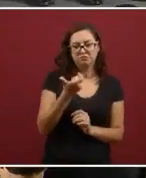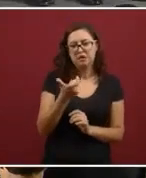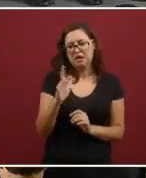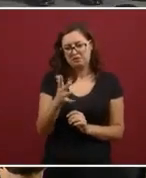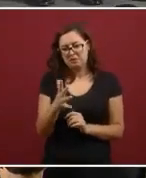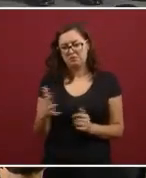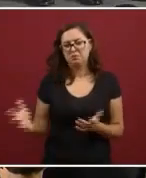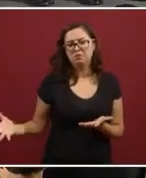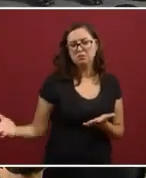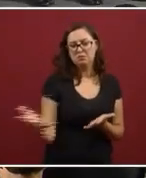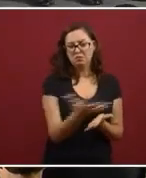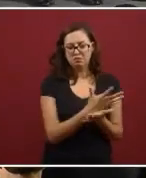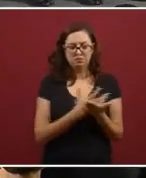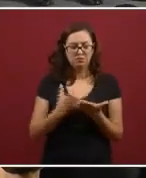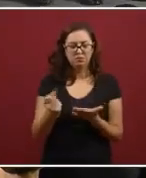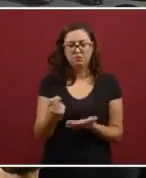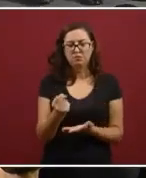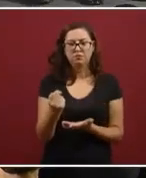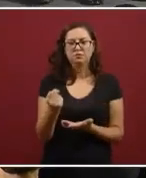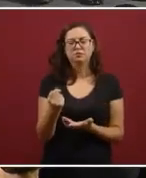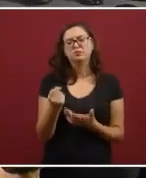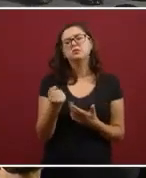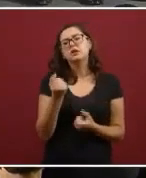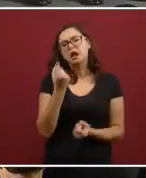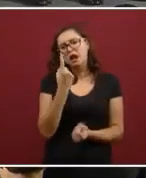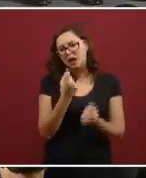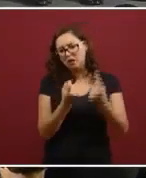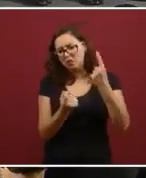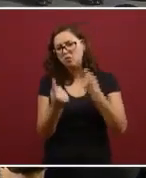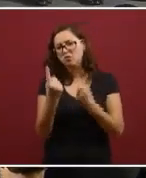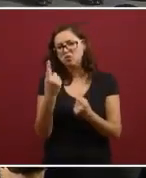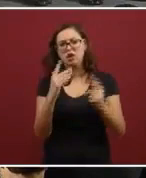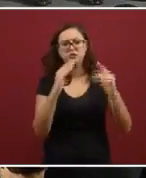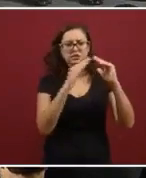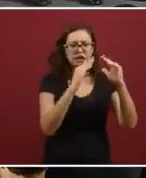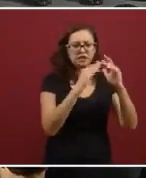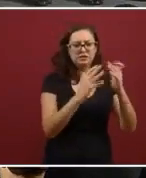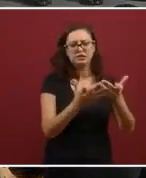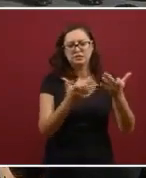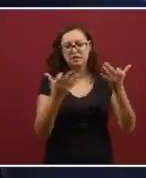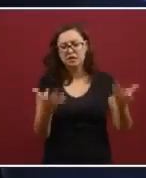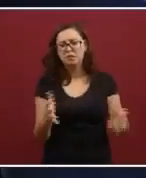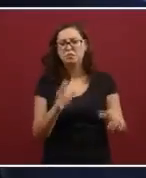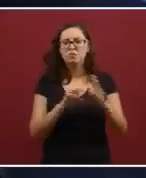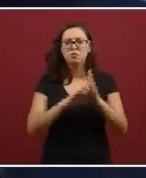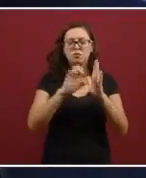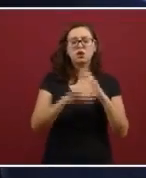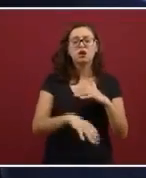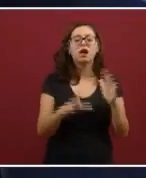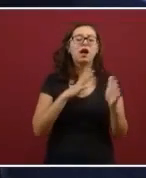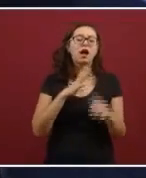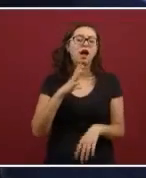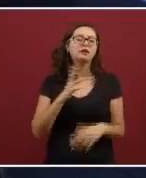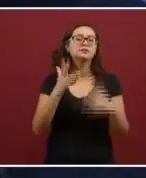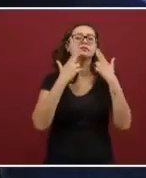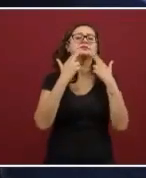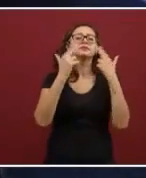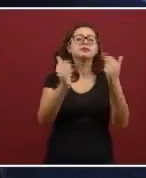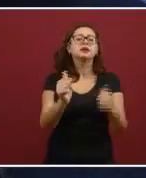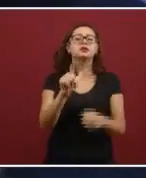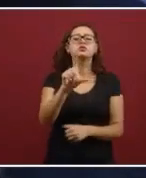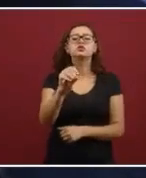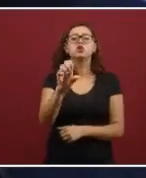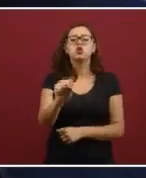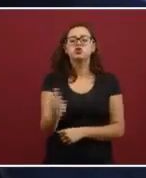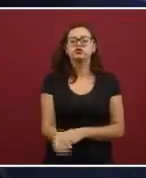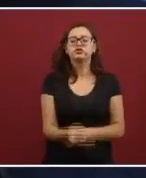lo cual destacan algunos bienes inmuebles. Destaca el rancho Los Tres García, que alrededor de 32 millones